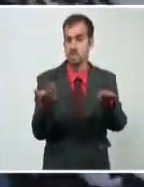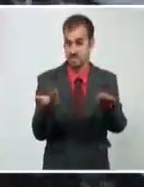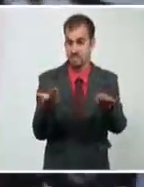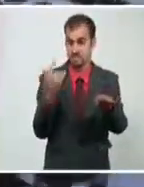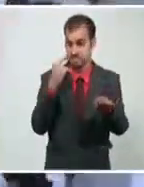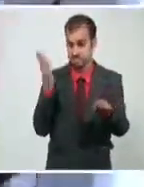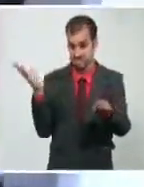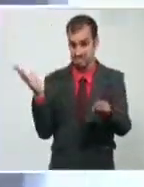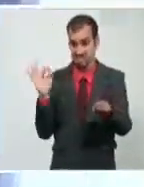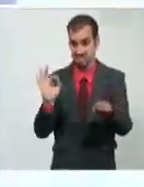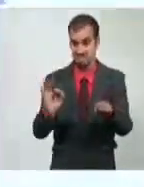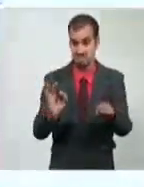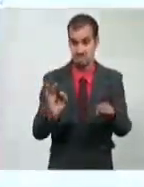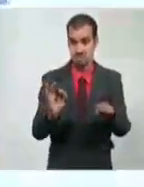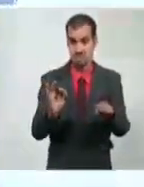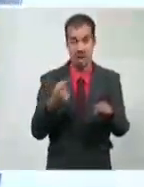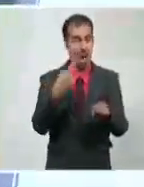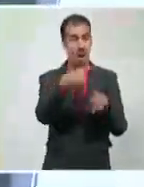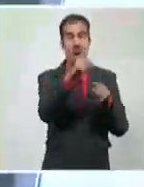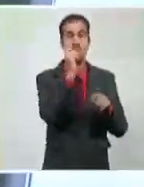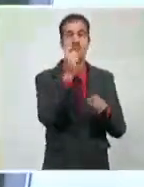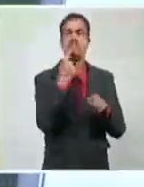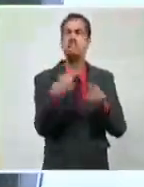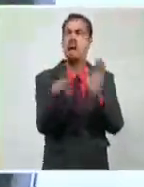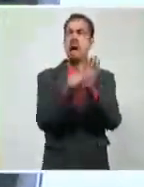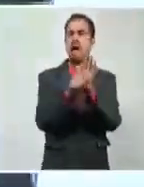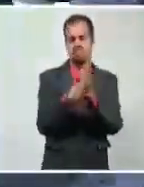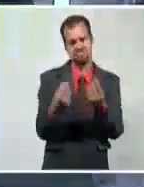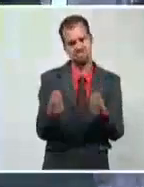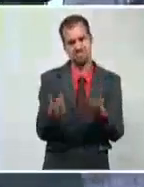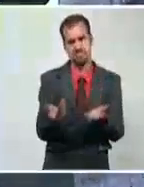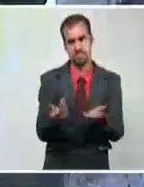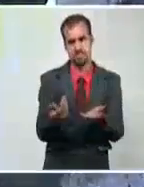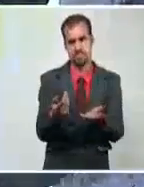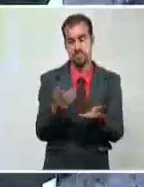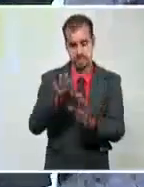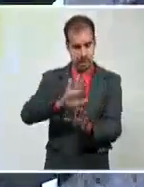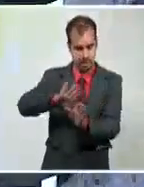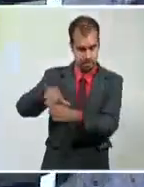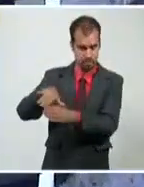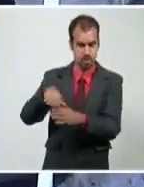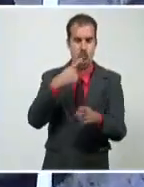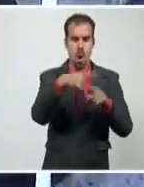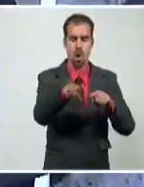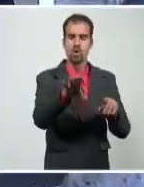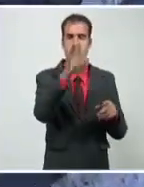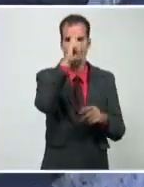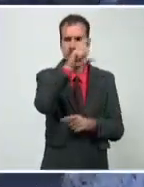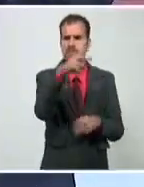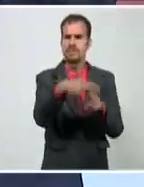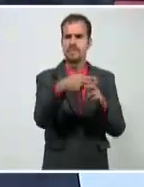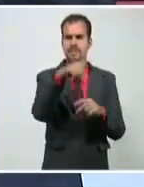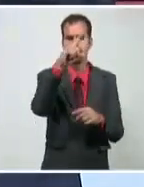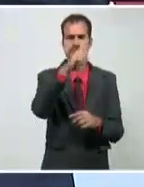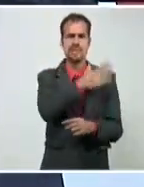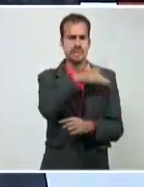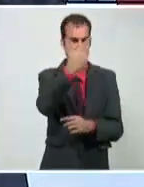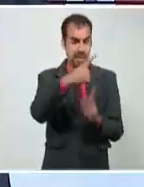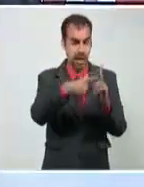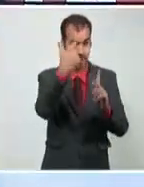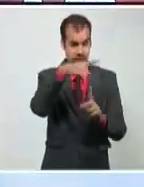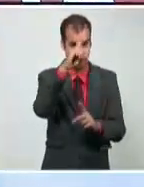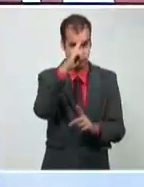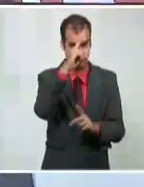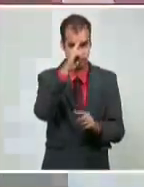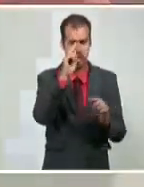Del hospital colapsado. Ferrer estaba preocupado también por otro. Por el Juan Bruno Sayas. Hasta allí también llegó el equipo de